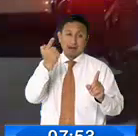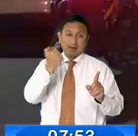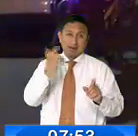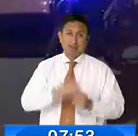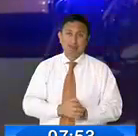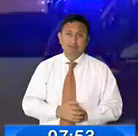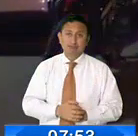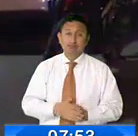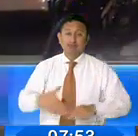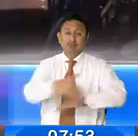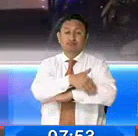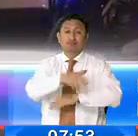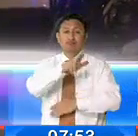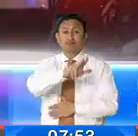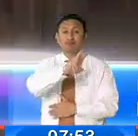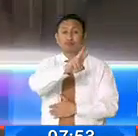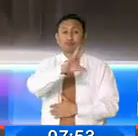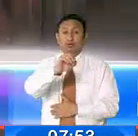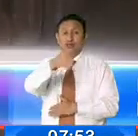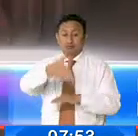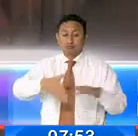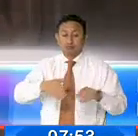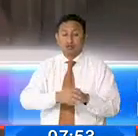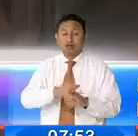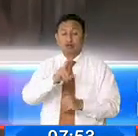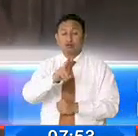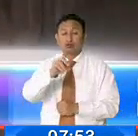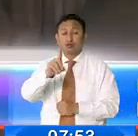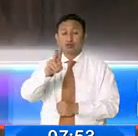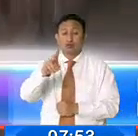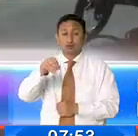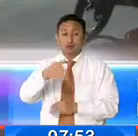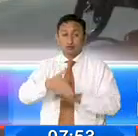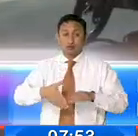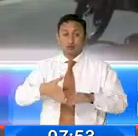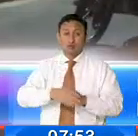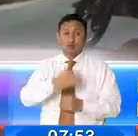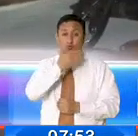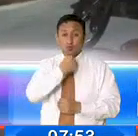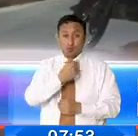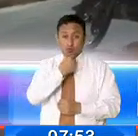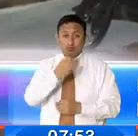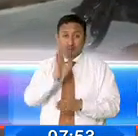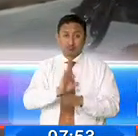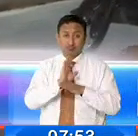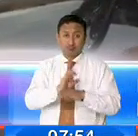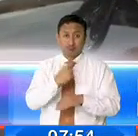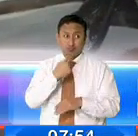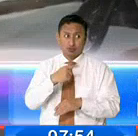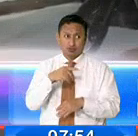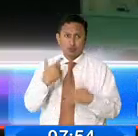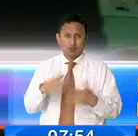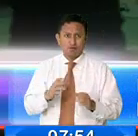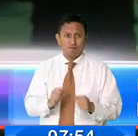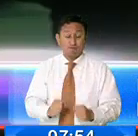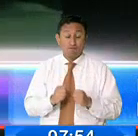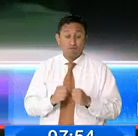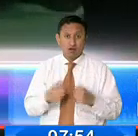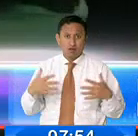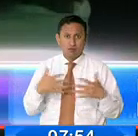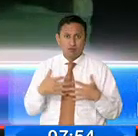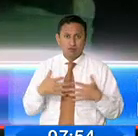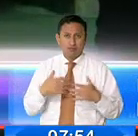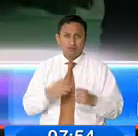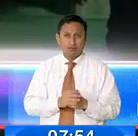El hecho ocurre en las calles 320 y avenida 212 de la parroquia Loi Alfaro. Testigos aseguran que vivieron momentos de terror